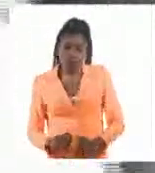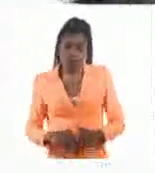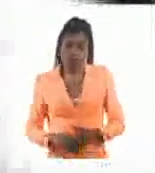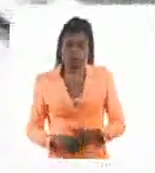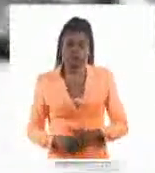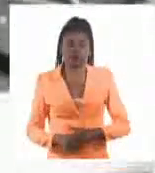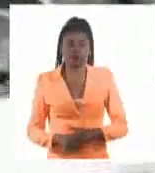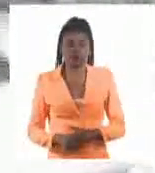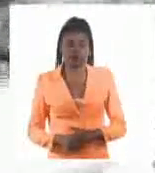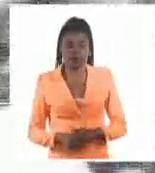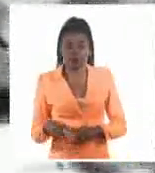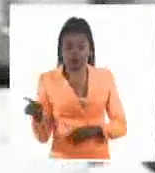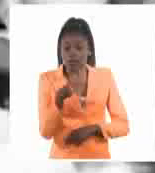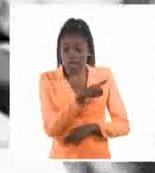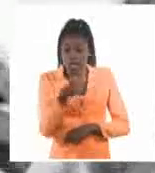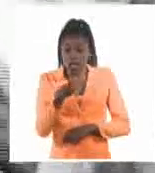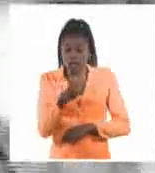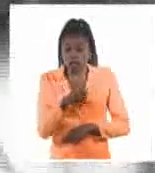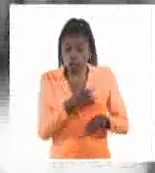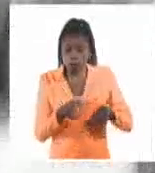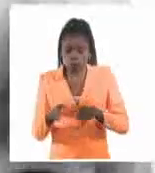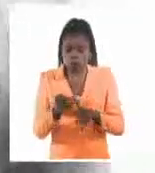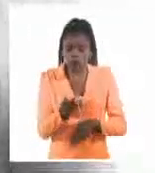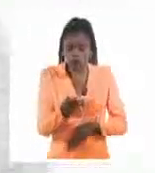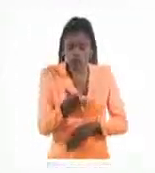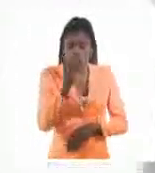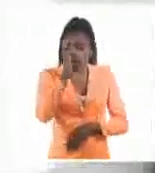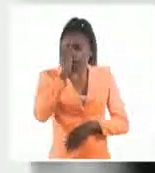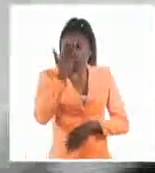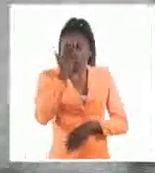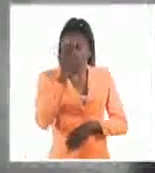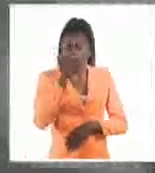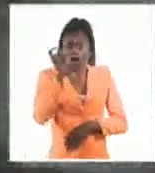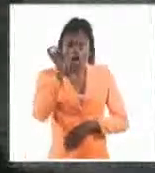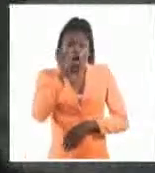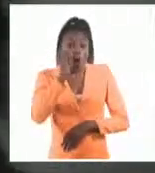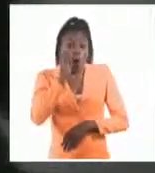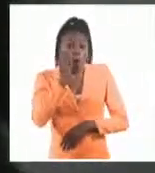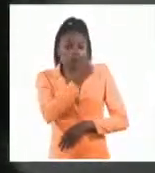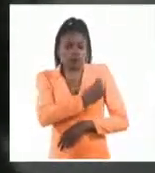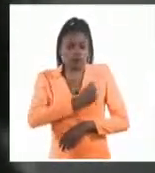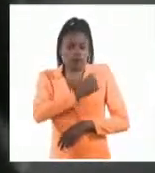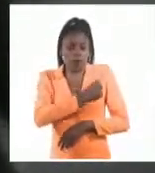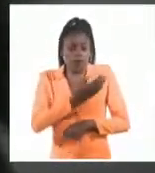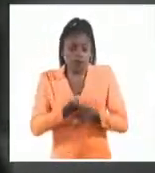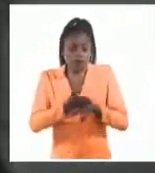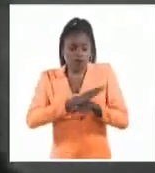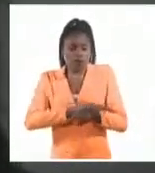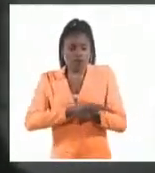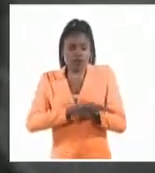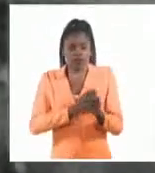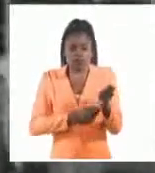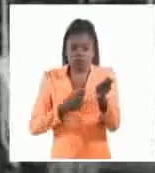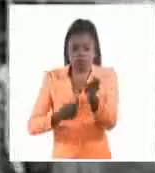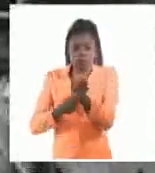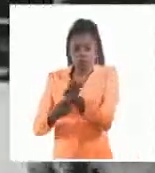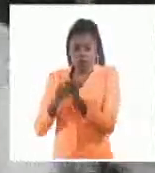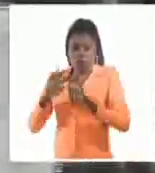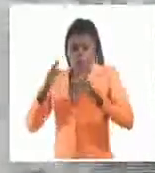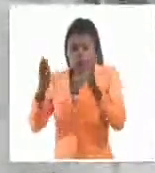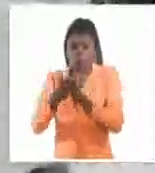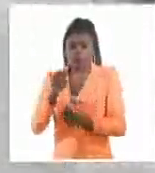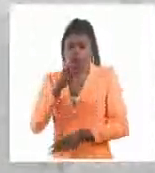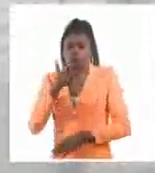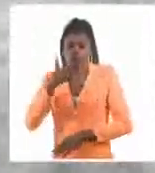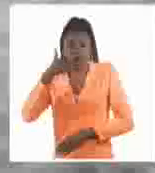Son estos los caminos que nos acercan al Che, el hombre apasionado detrás del héroe, referente de un mundo mejor, que las